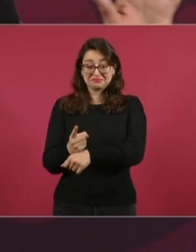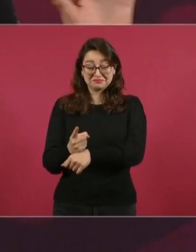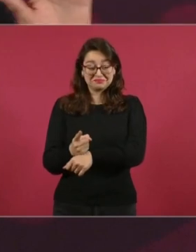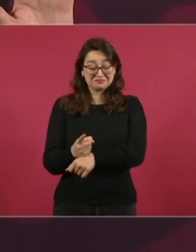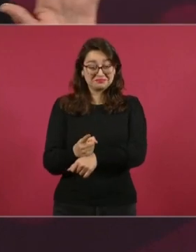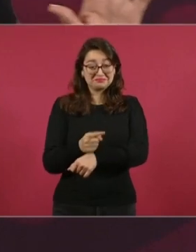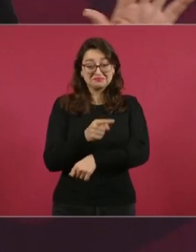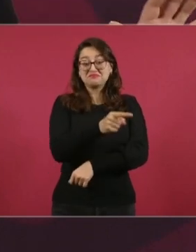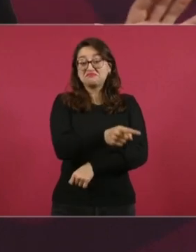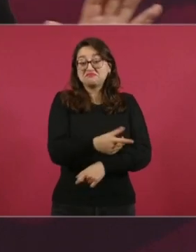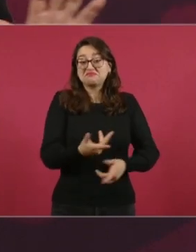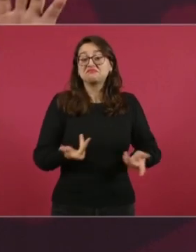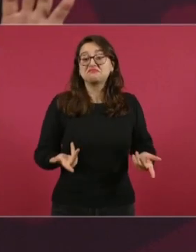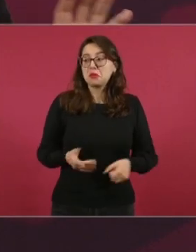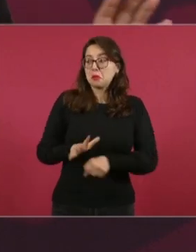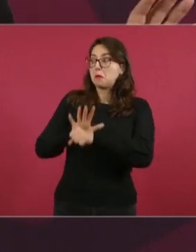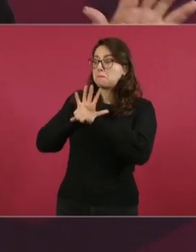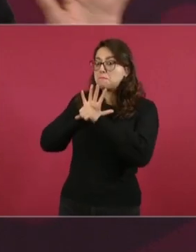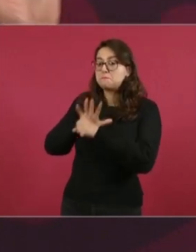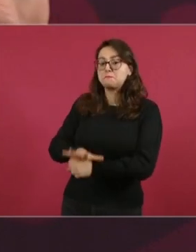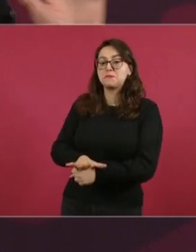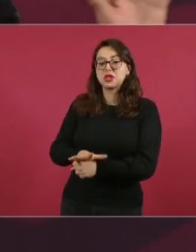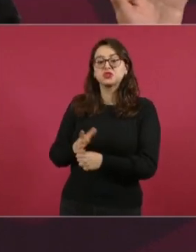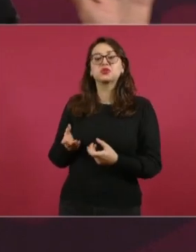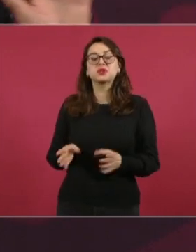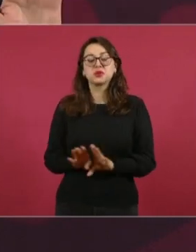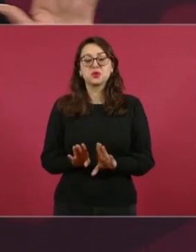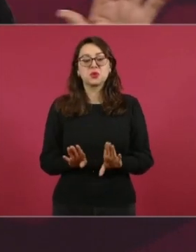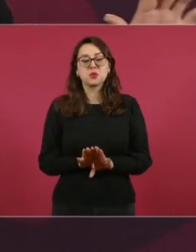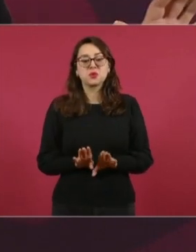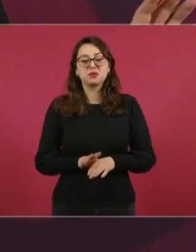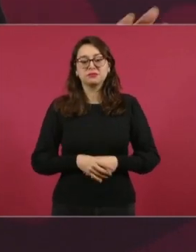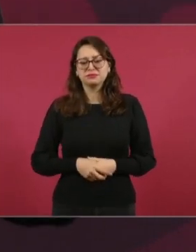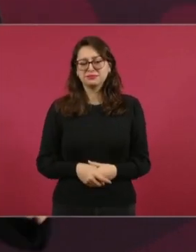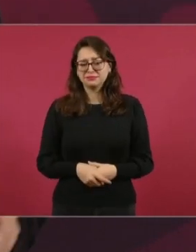un escudo protector.